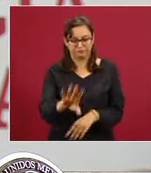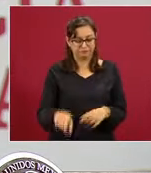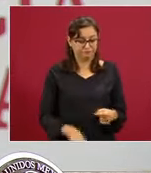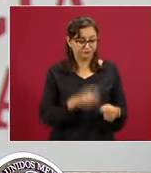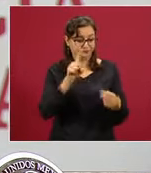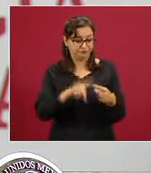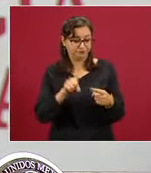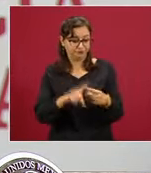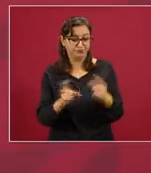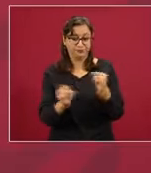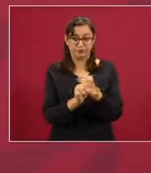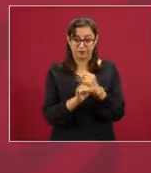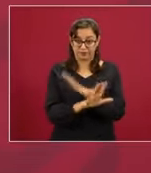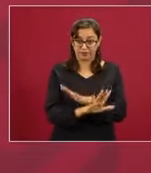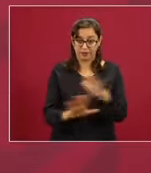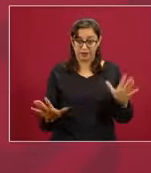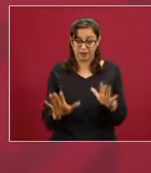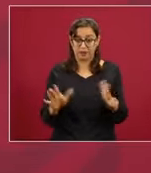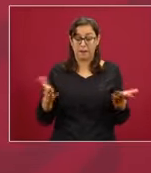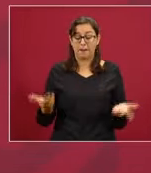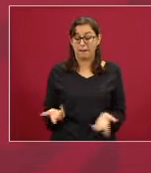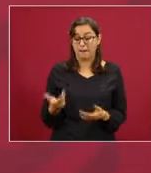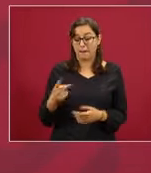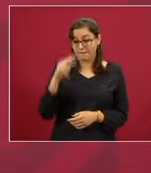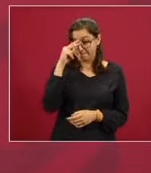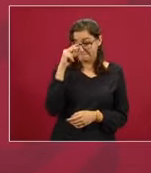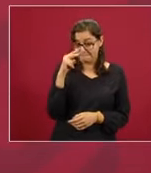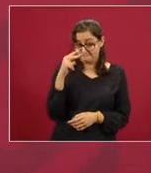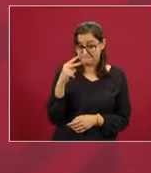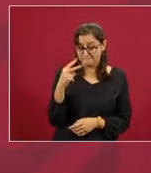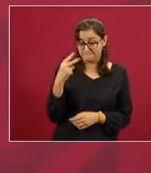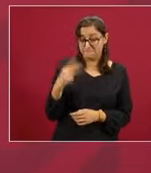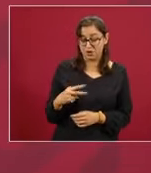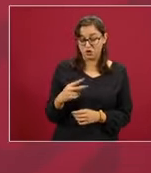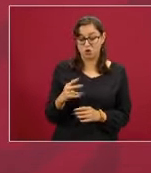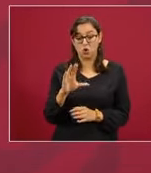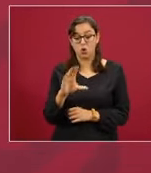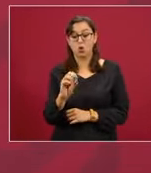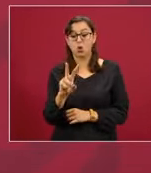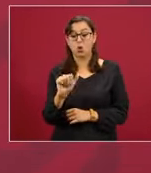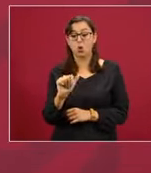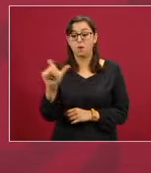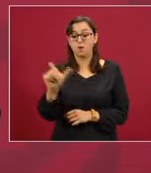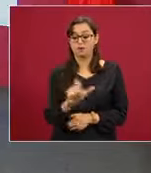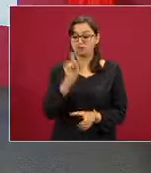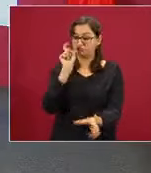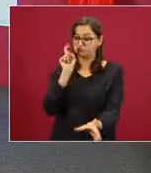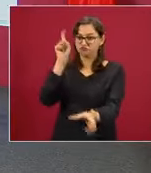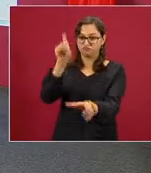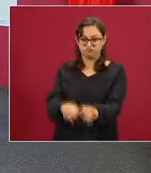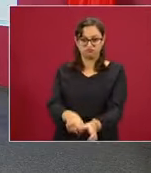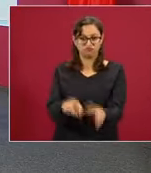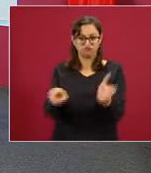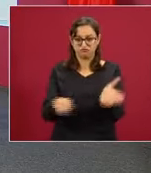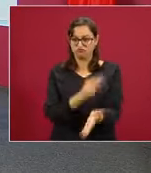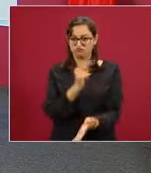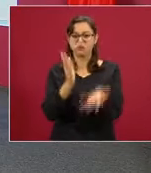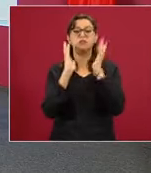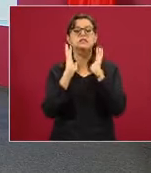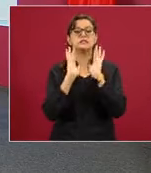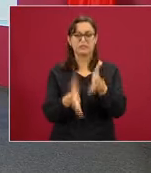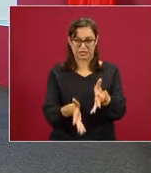su participación en el mecanismo denominado COVAX. Este mecanismo